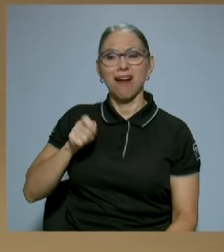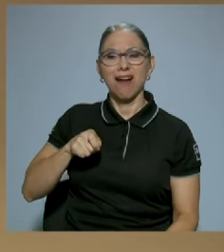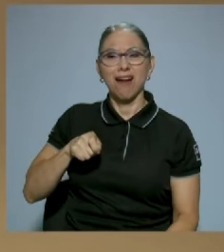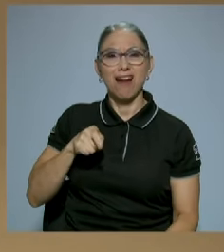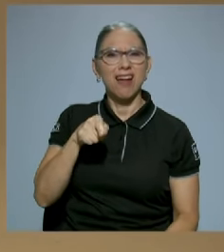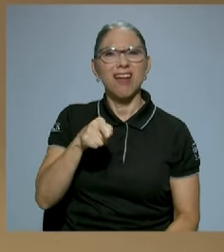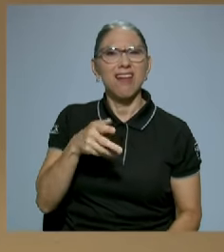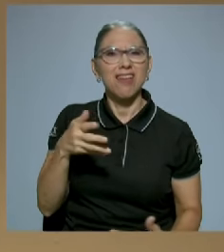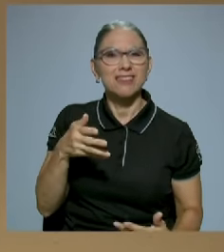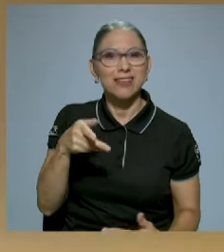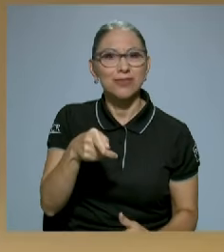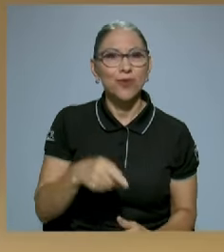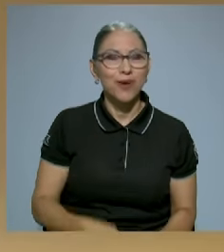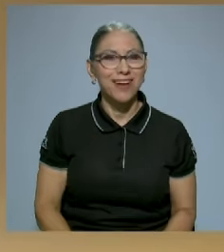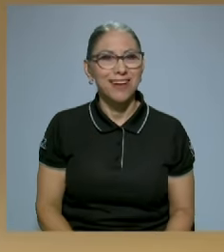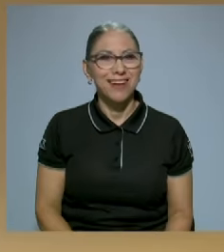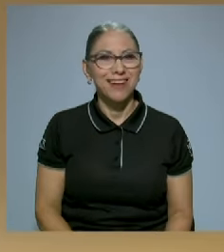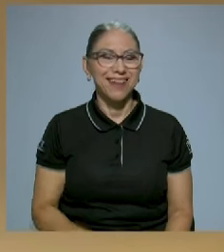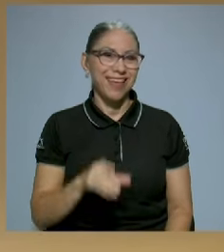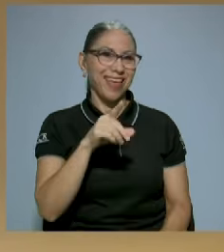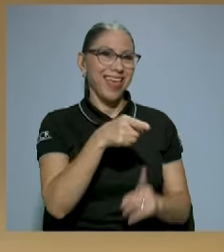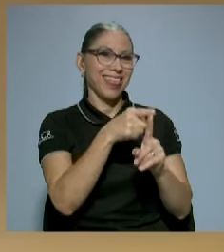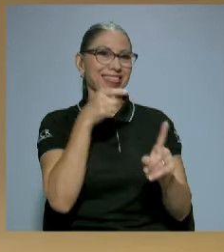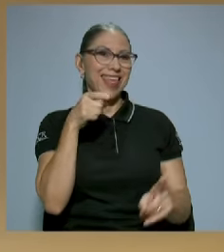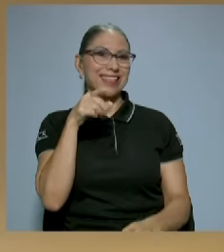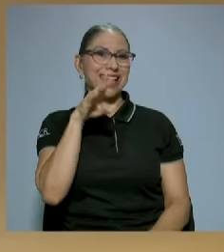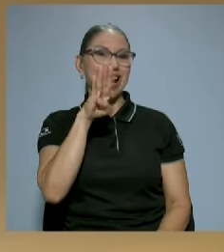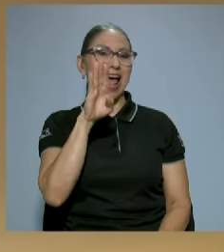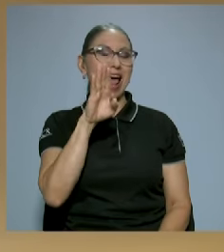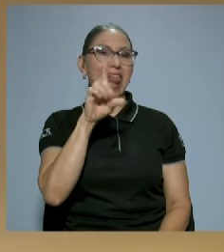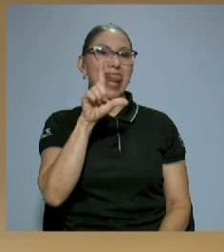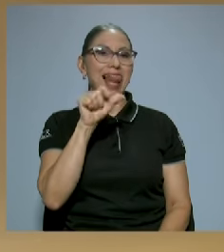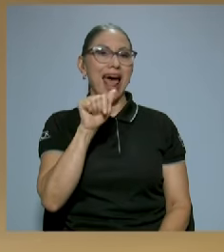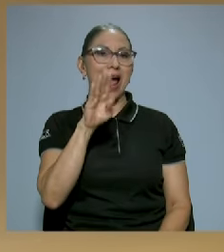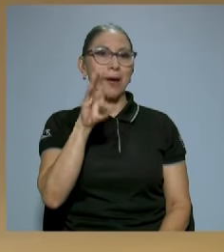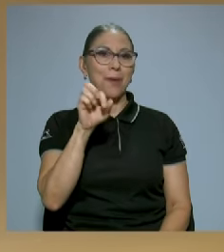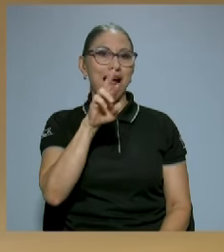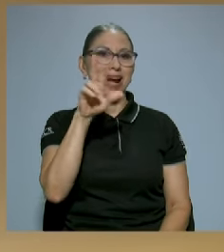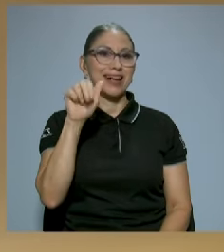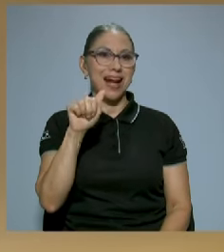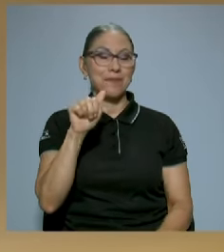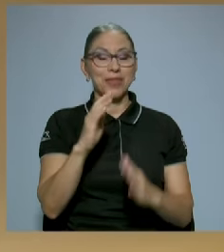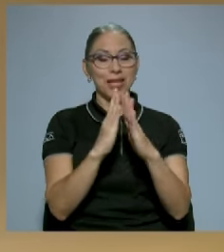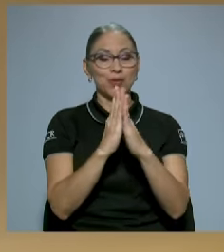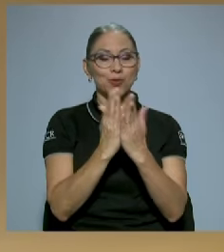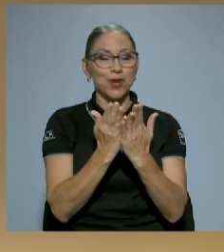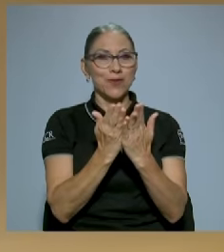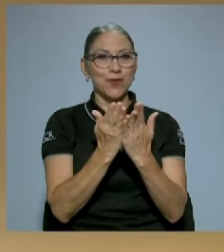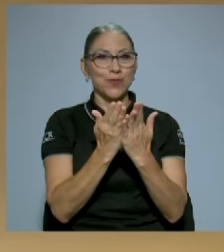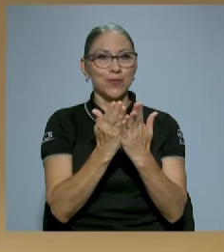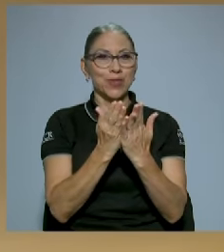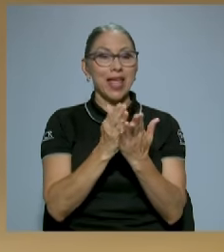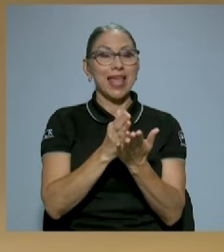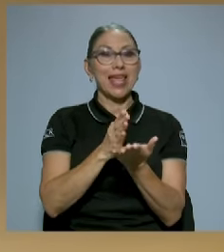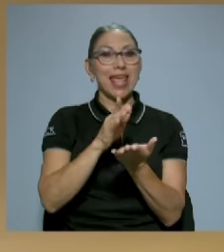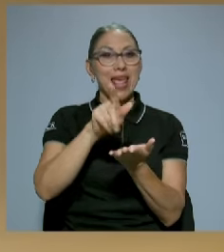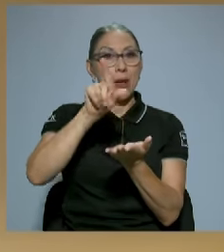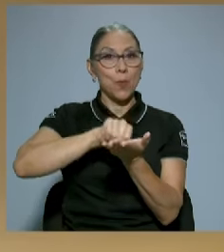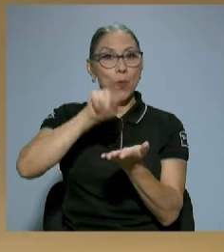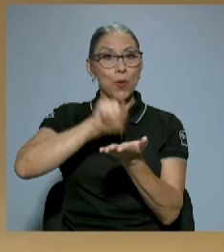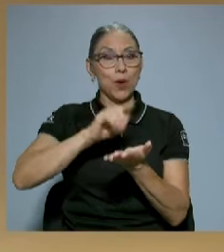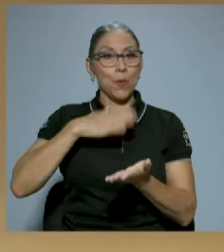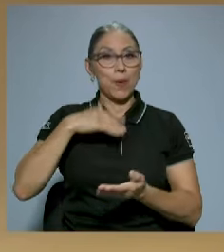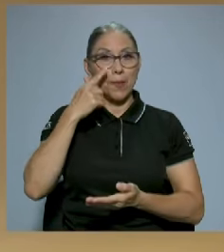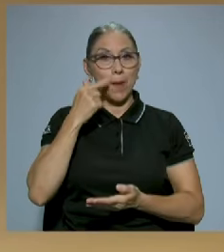barra, don Rubén? Desde la barra es un libro que escribió mi papá o que publicó más bien inicialmente en